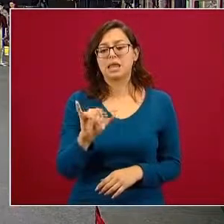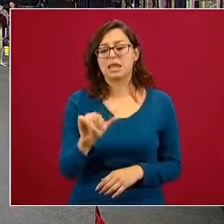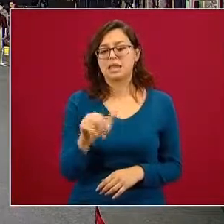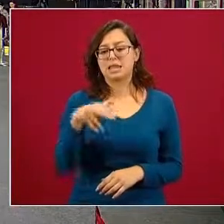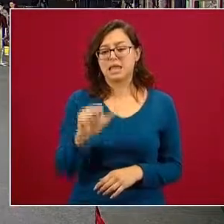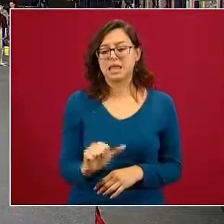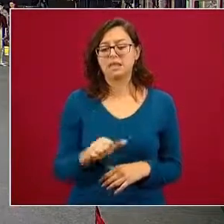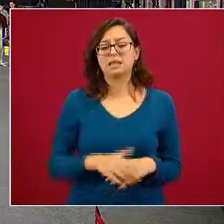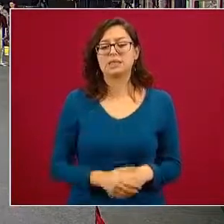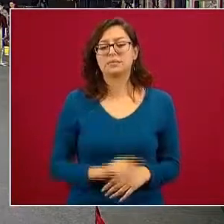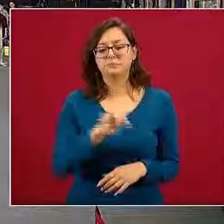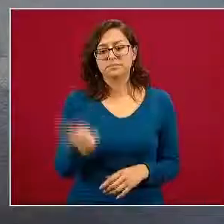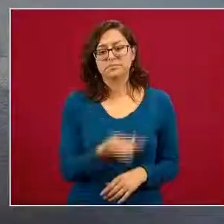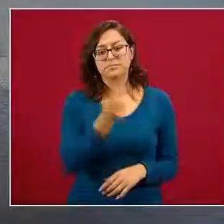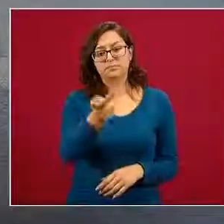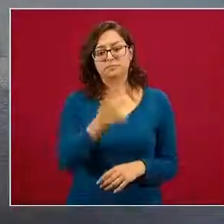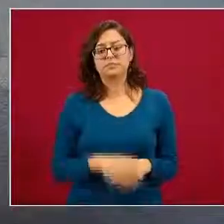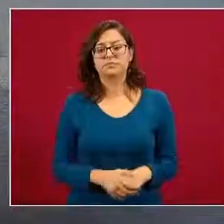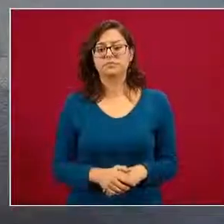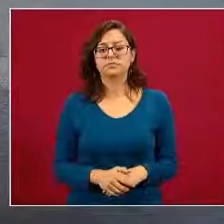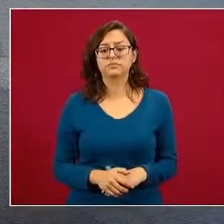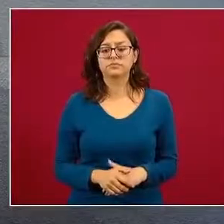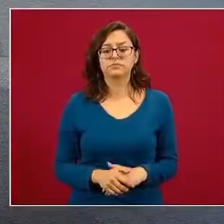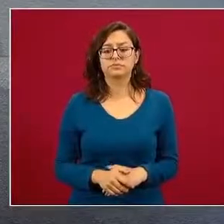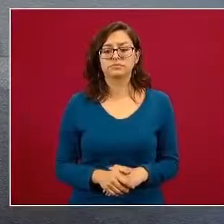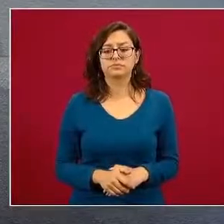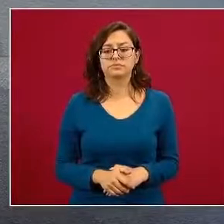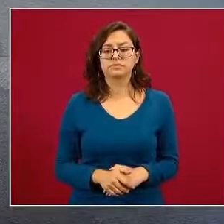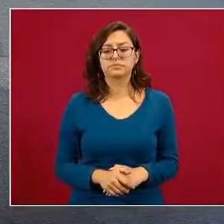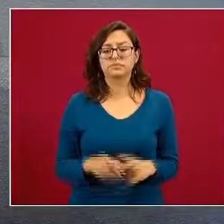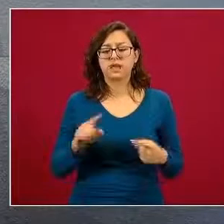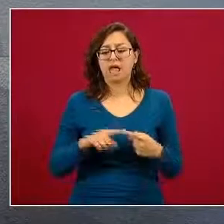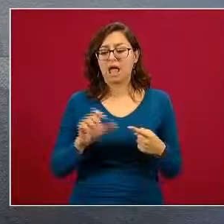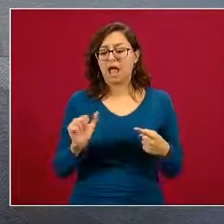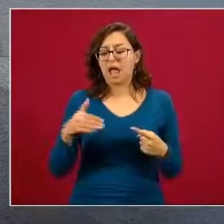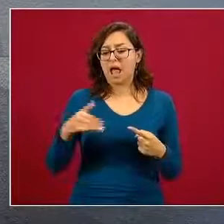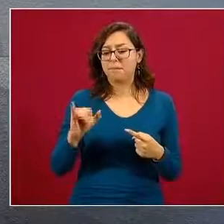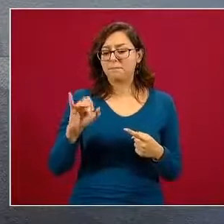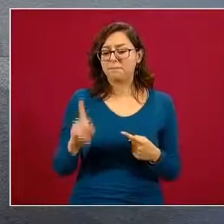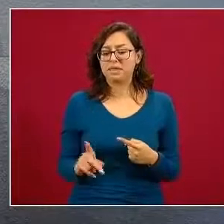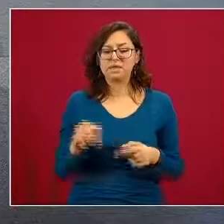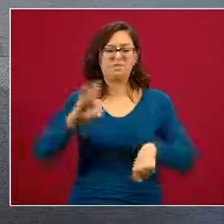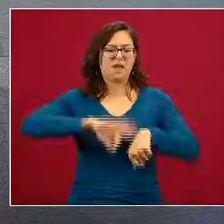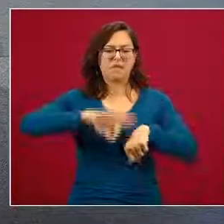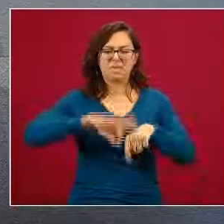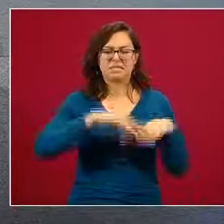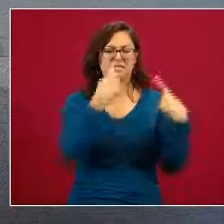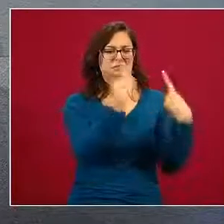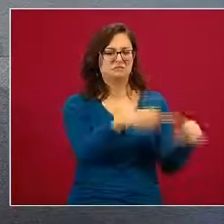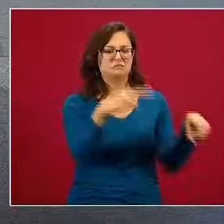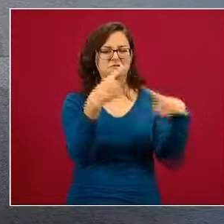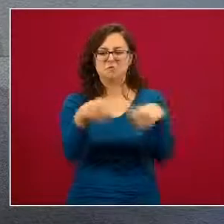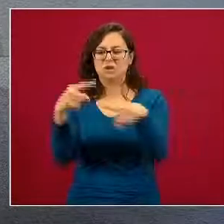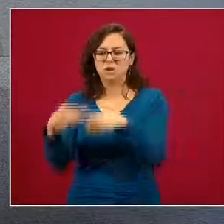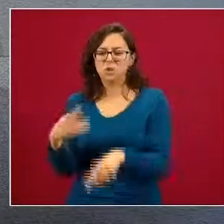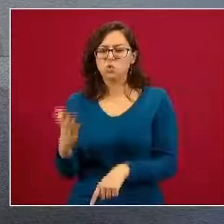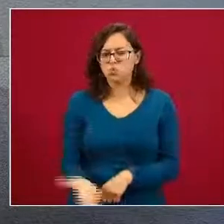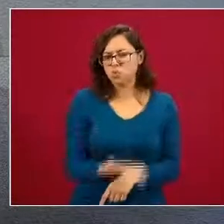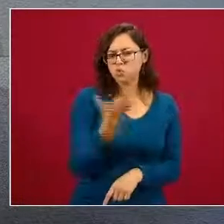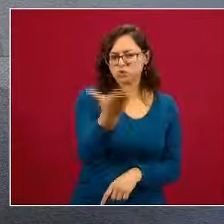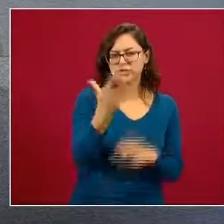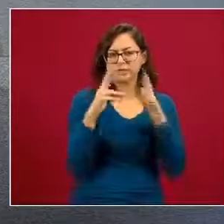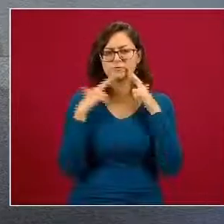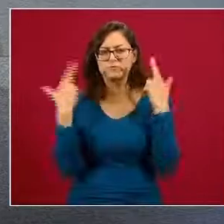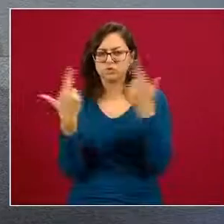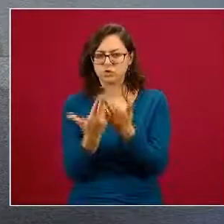Gatell hoy se reunió con integrantes de la MIF de Canifarma de la ANAFAM nos